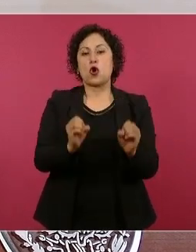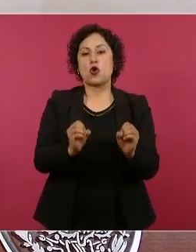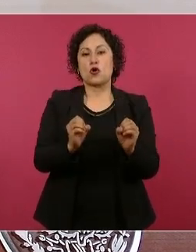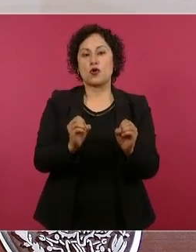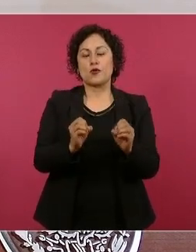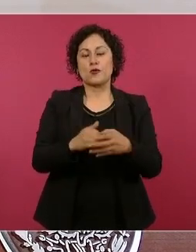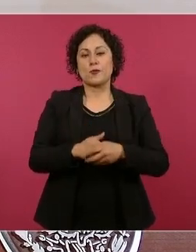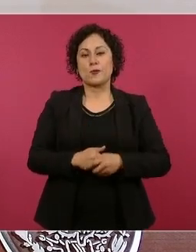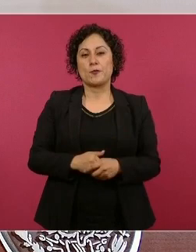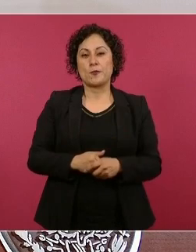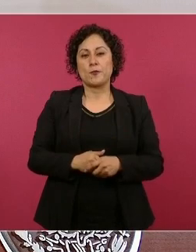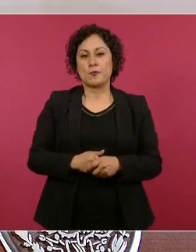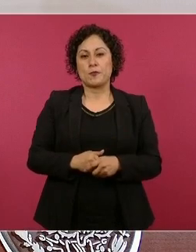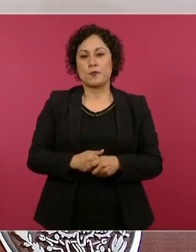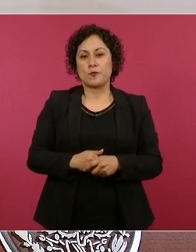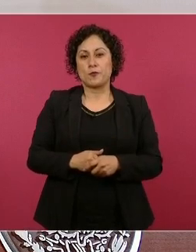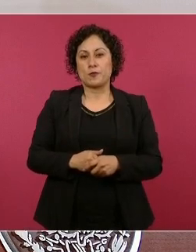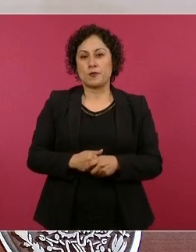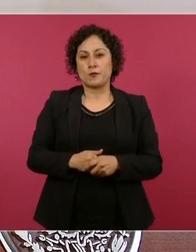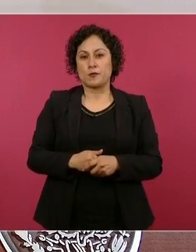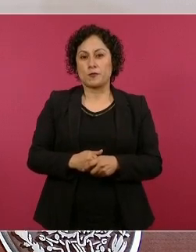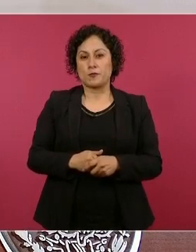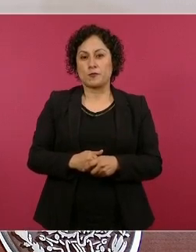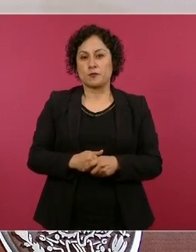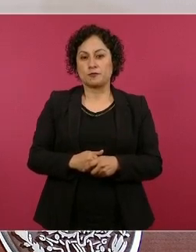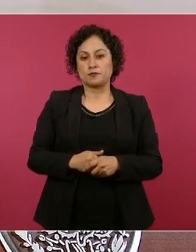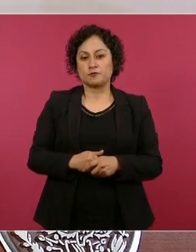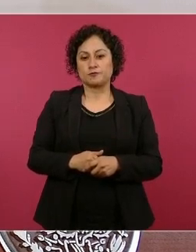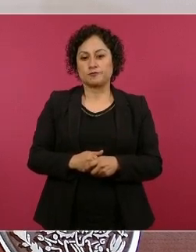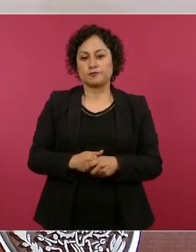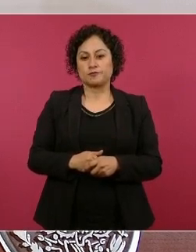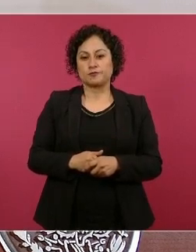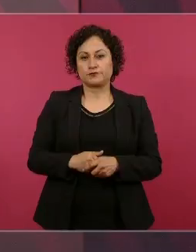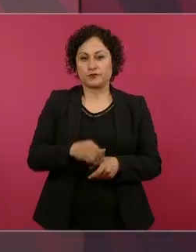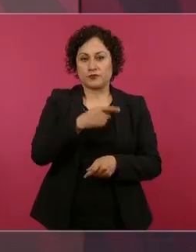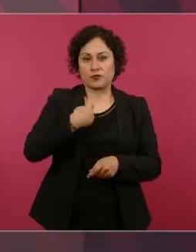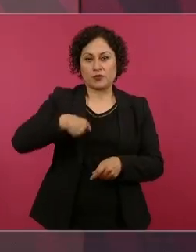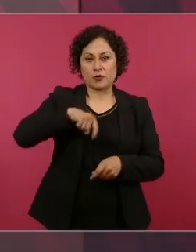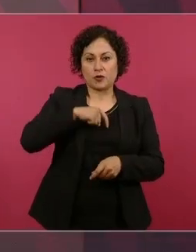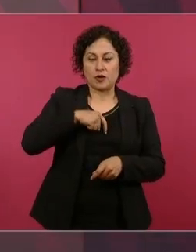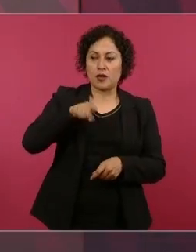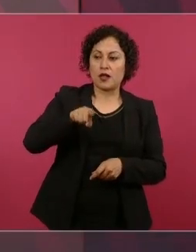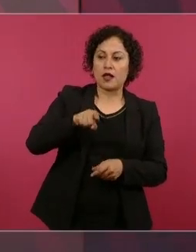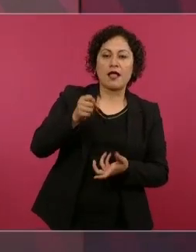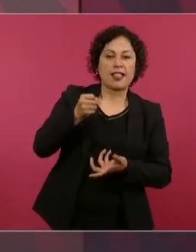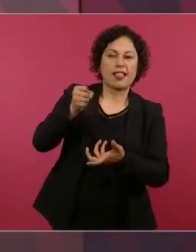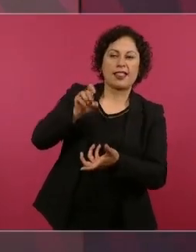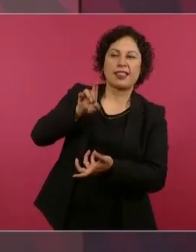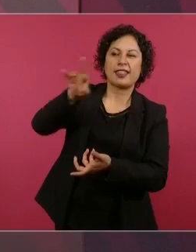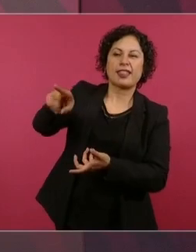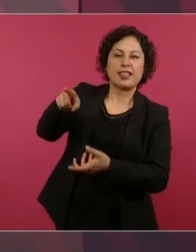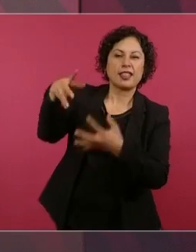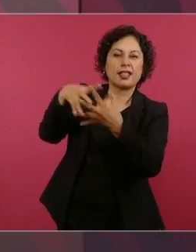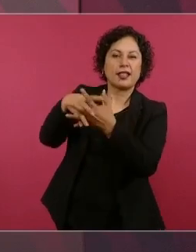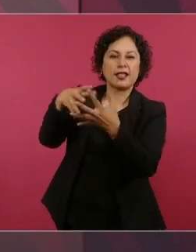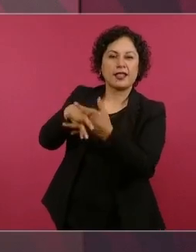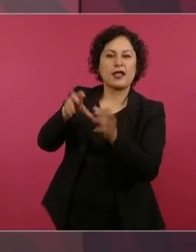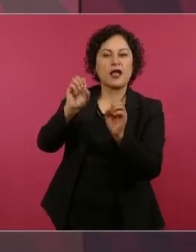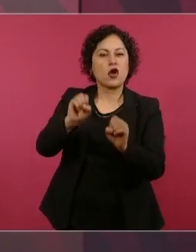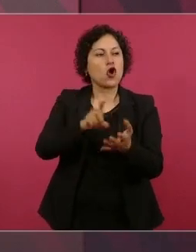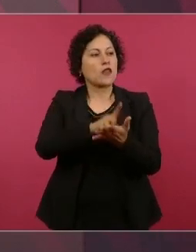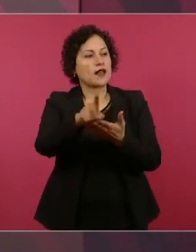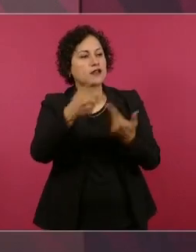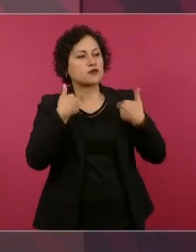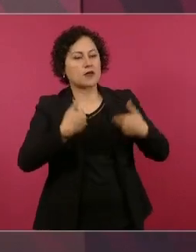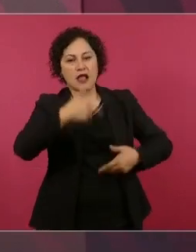financiando guerras violando derechos humanos.